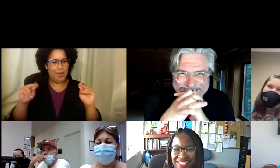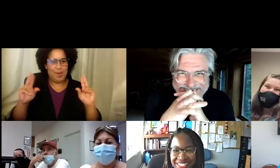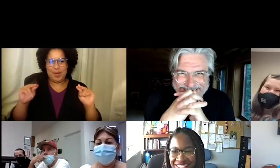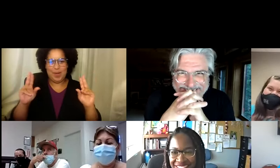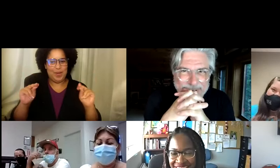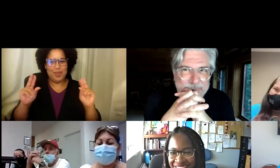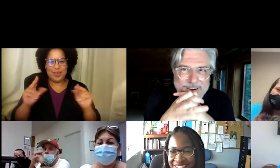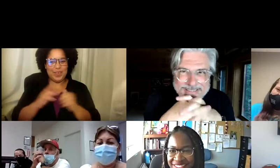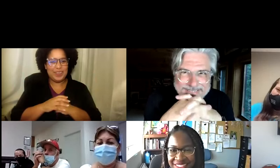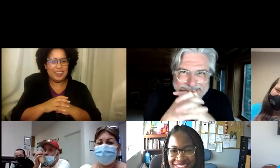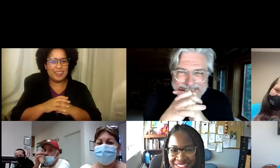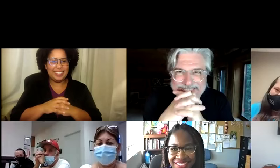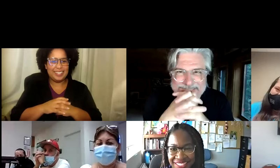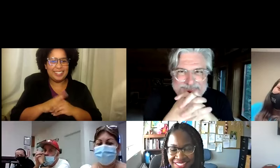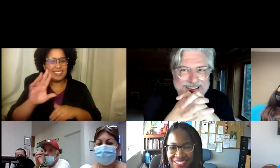No, de hecho no fue.